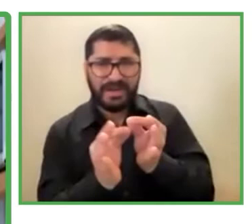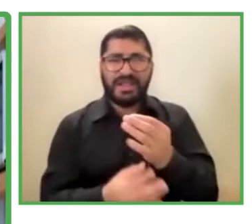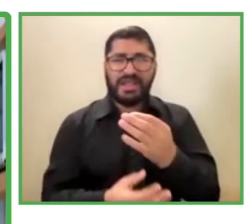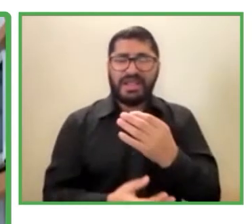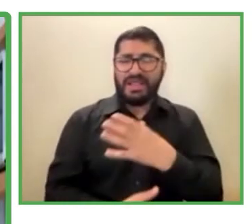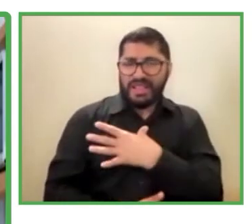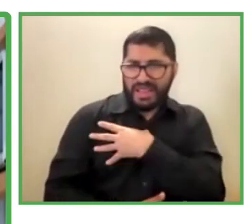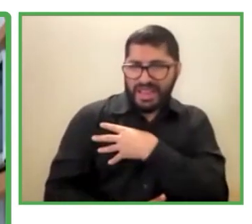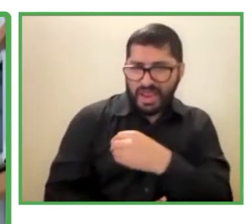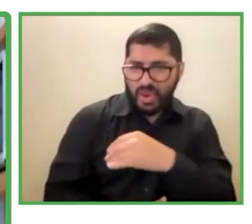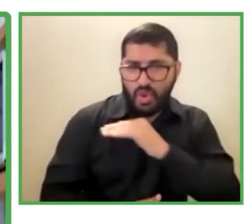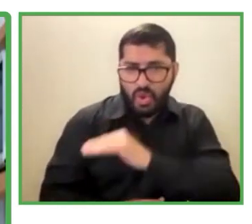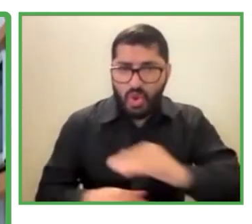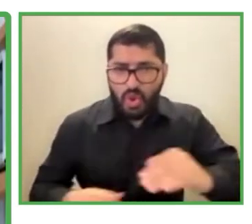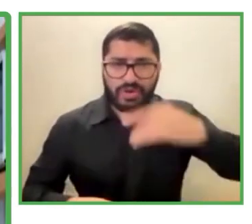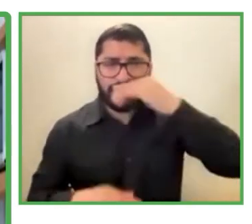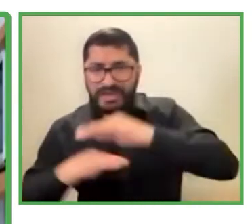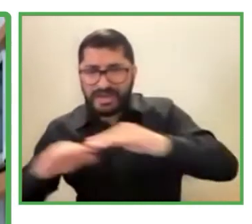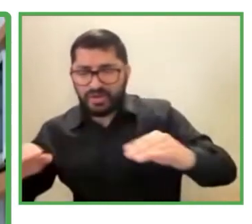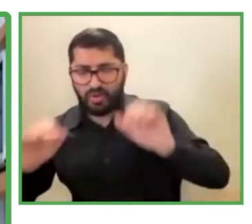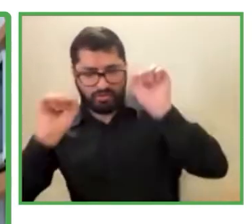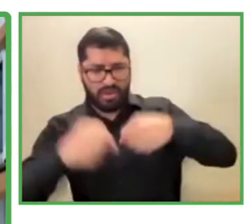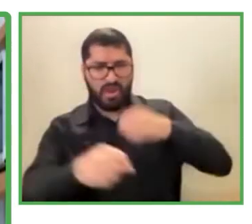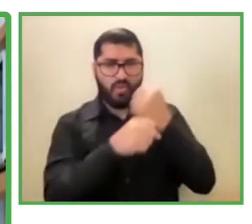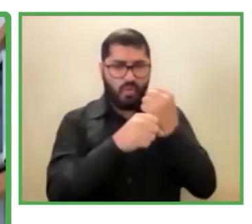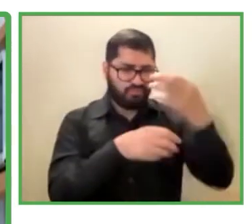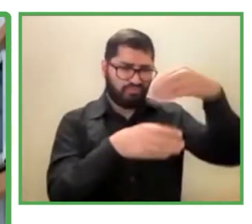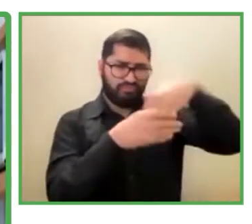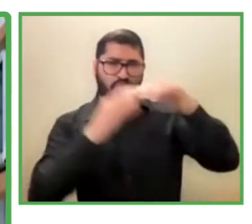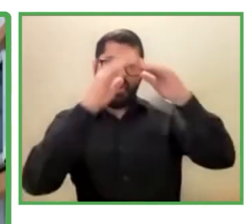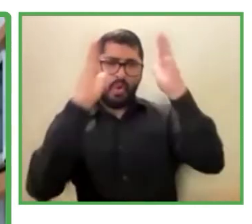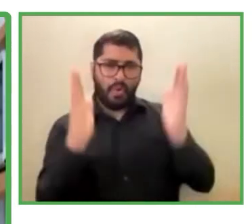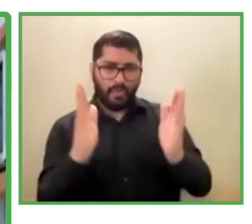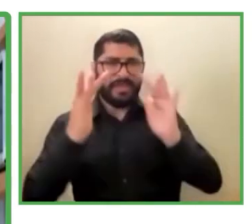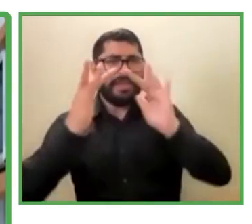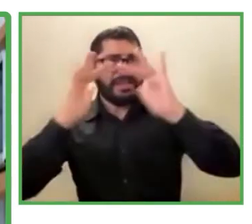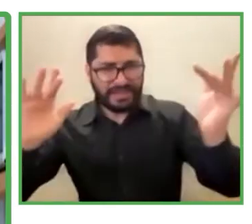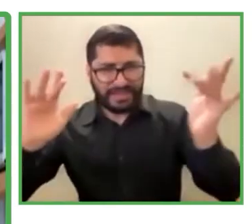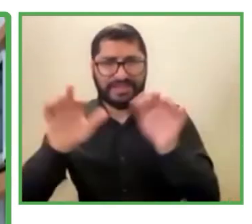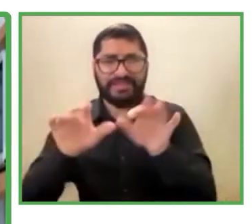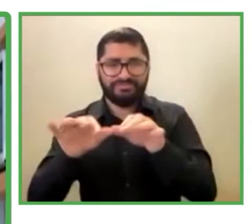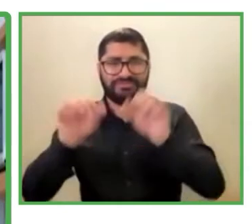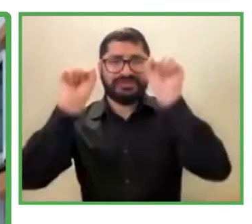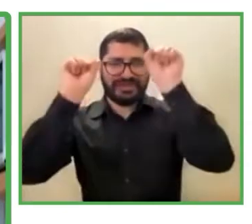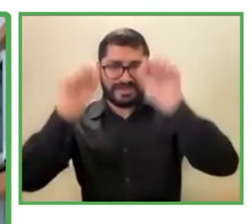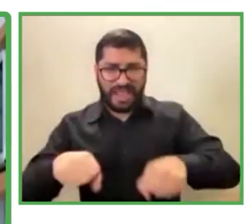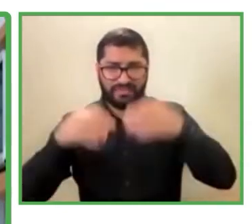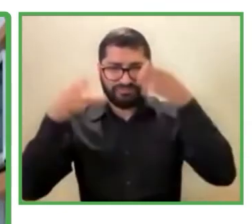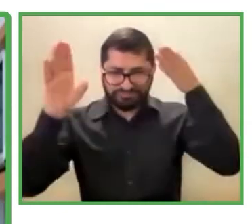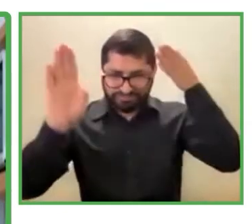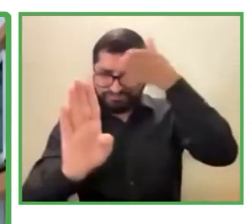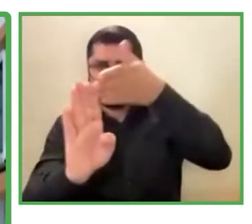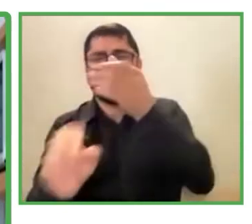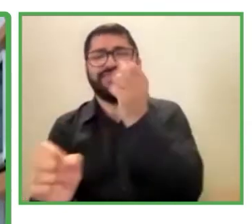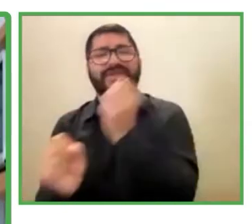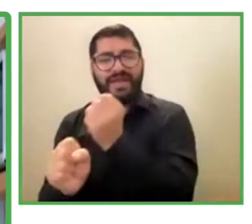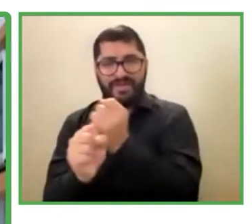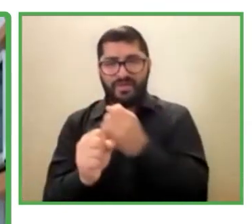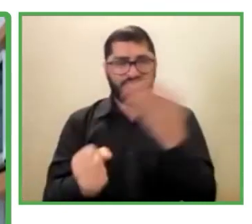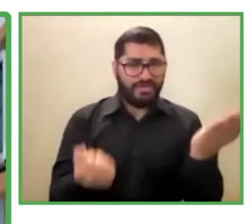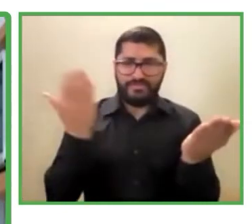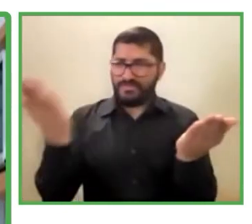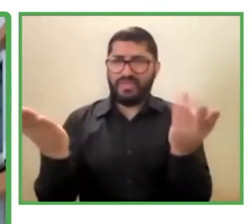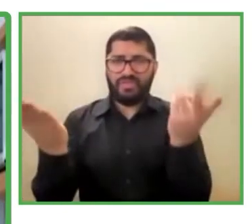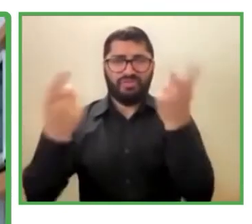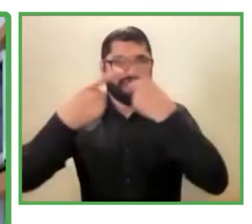la plataforma que está dividida en estas dos partes es para el acompañamiento de las empresas